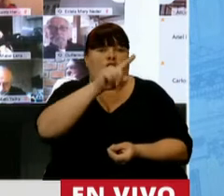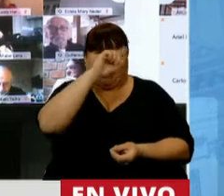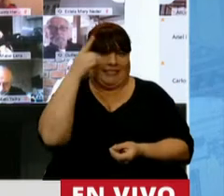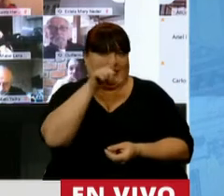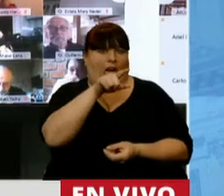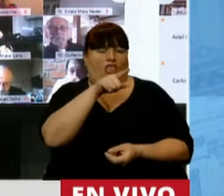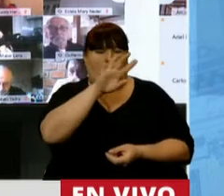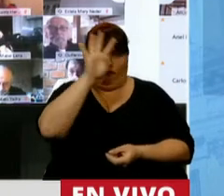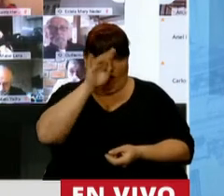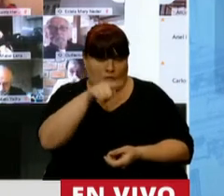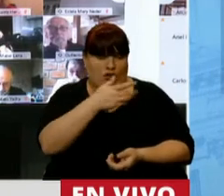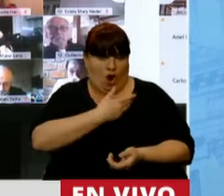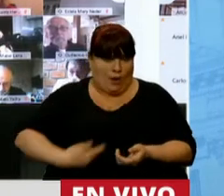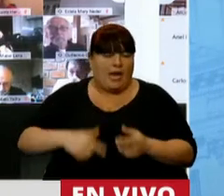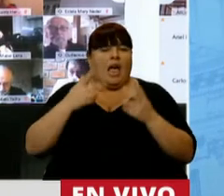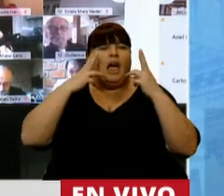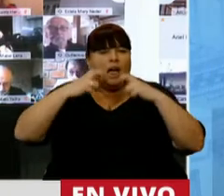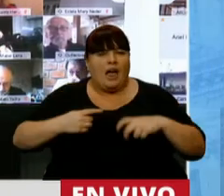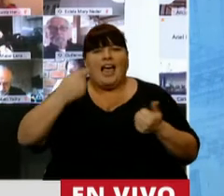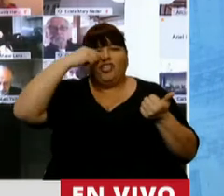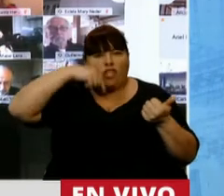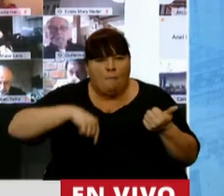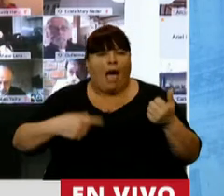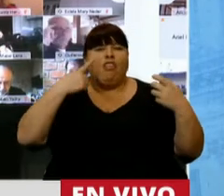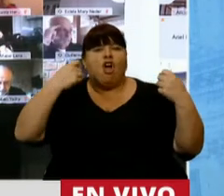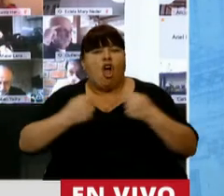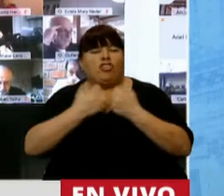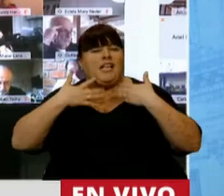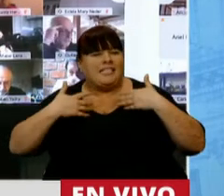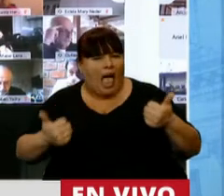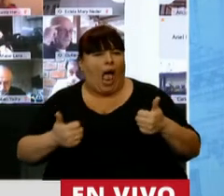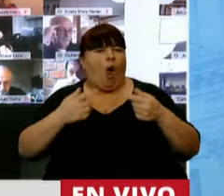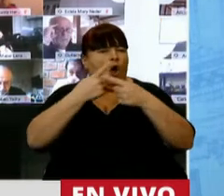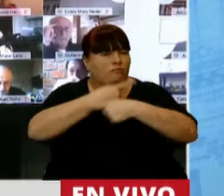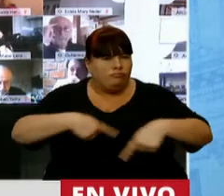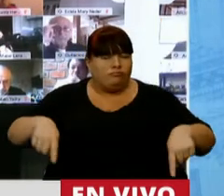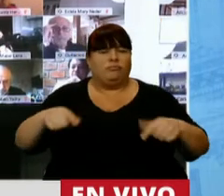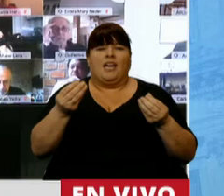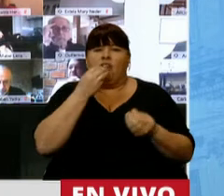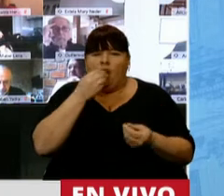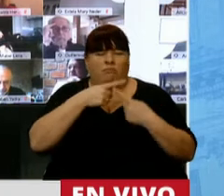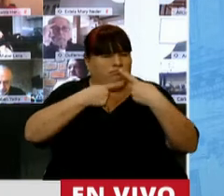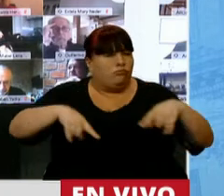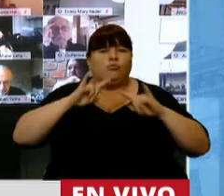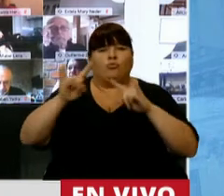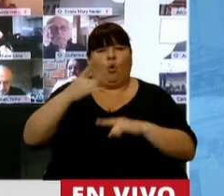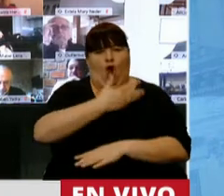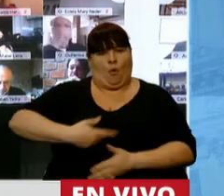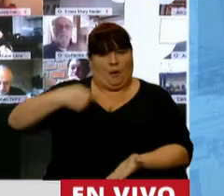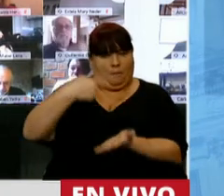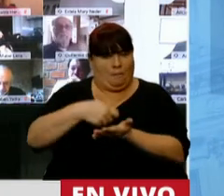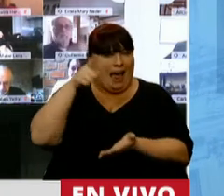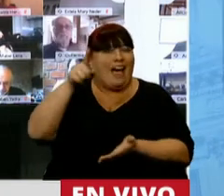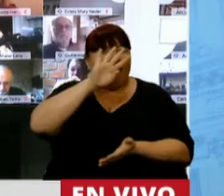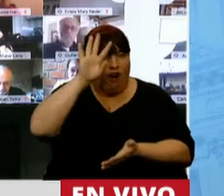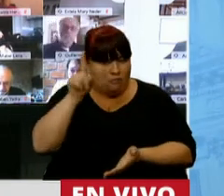Estado Provincial, al igual que los estudios médicos, los hisopados, los controles de salud que se llevan adelante, la alimentación, etc. Como